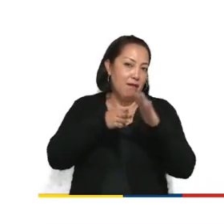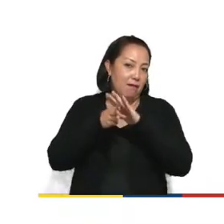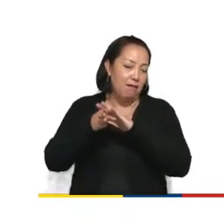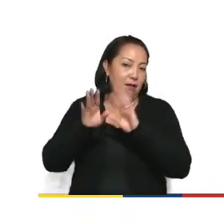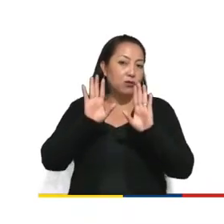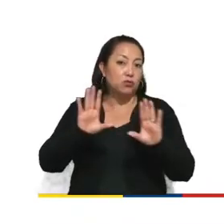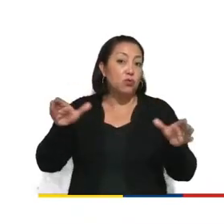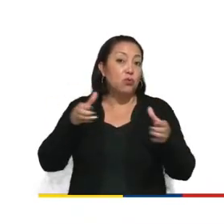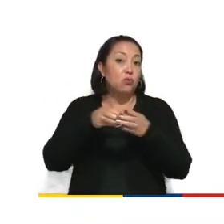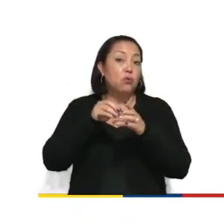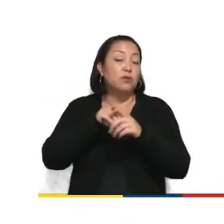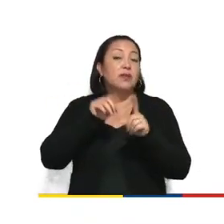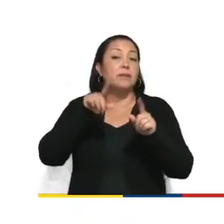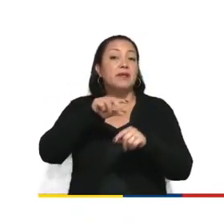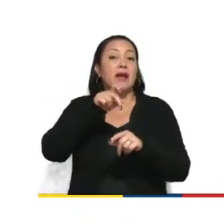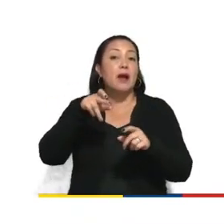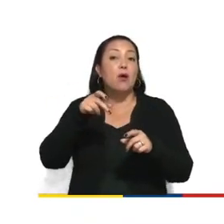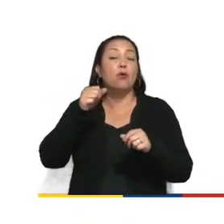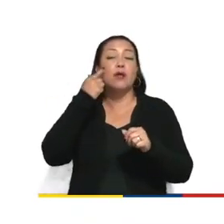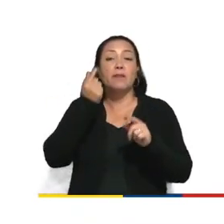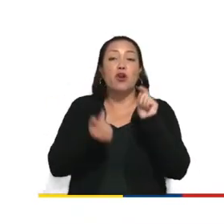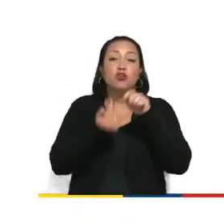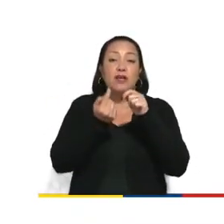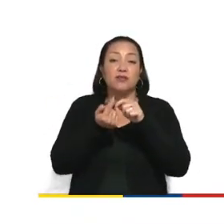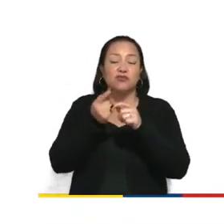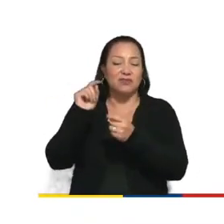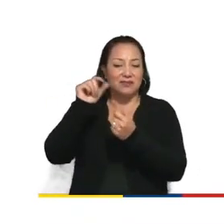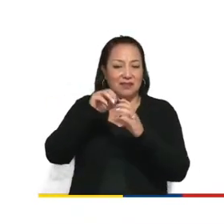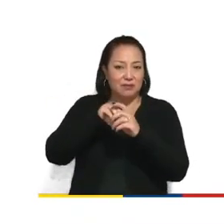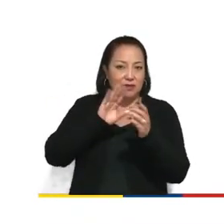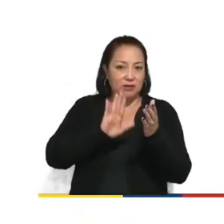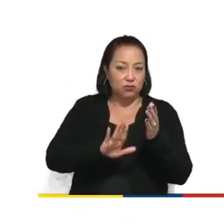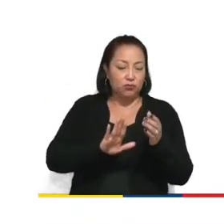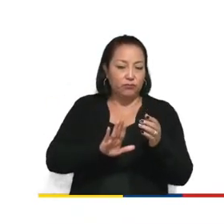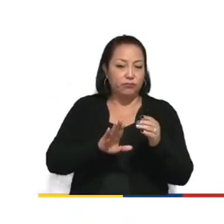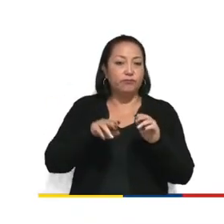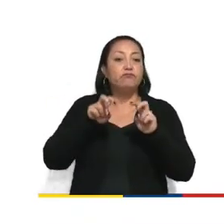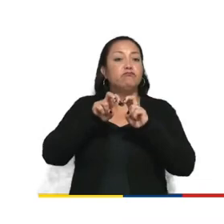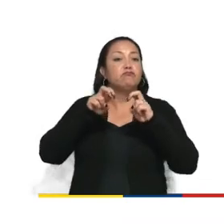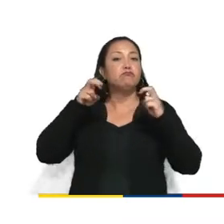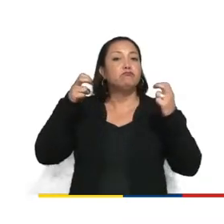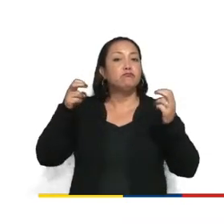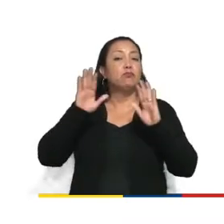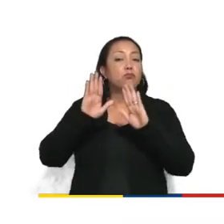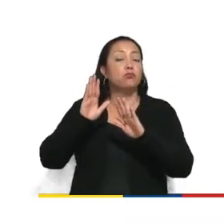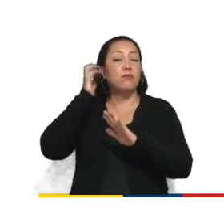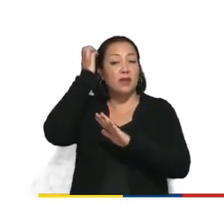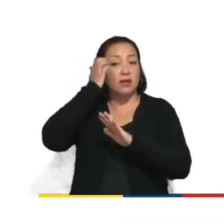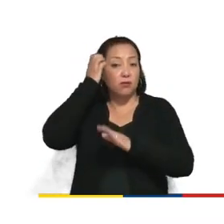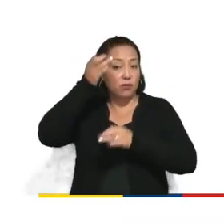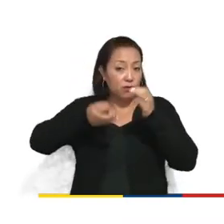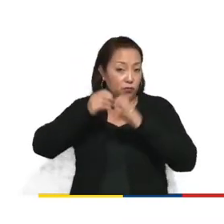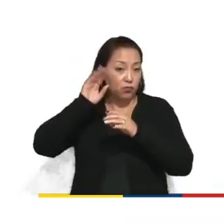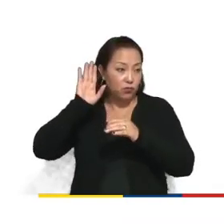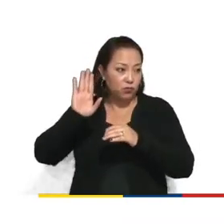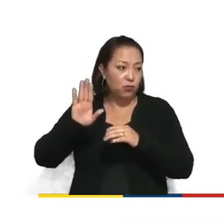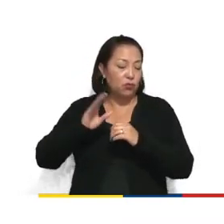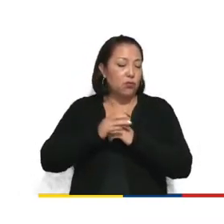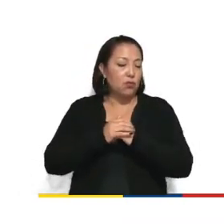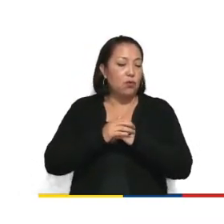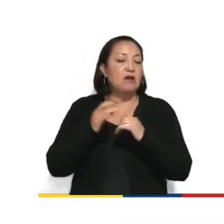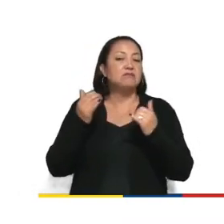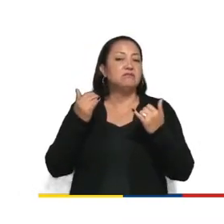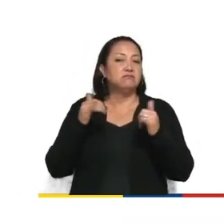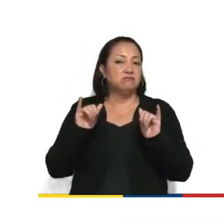aplicaciones, así como los datos patrocinados. El Tribunal Europeo de Justicia ya lo